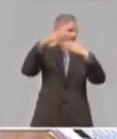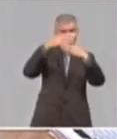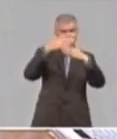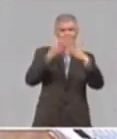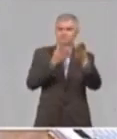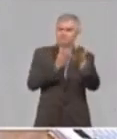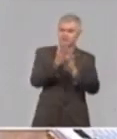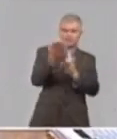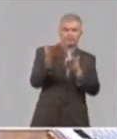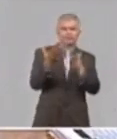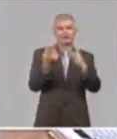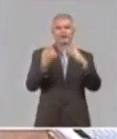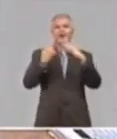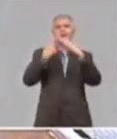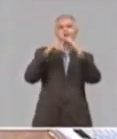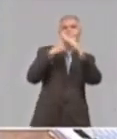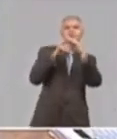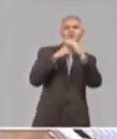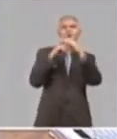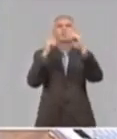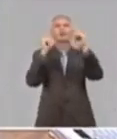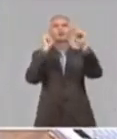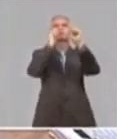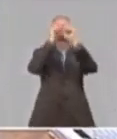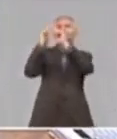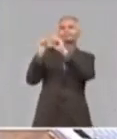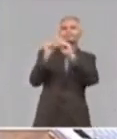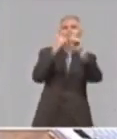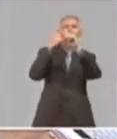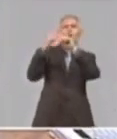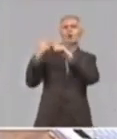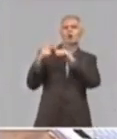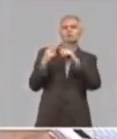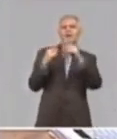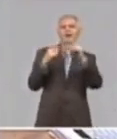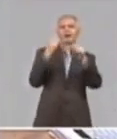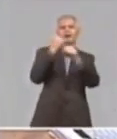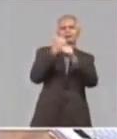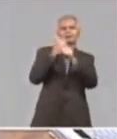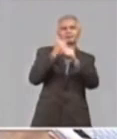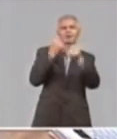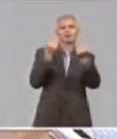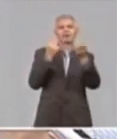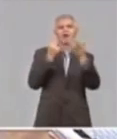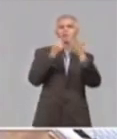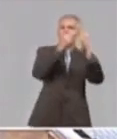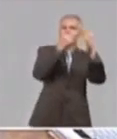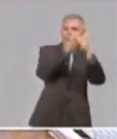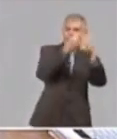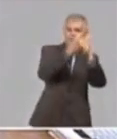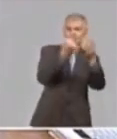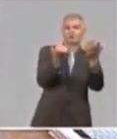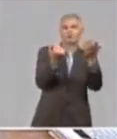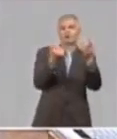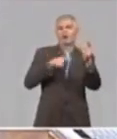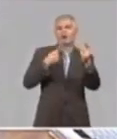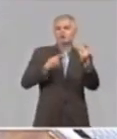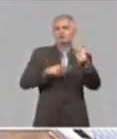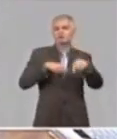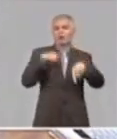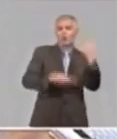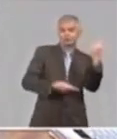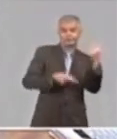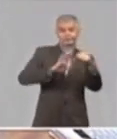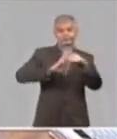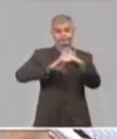reparación y mantenimiento en las obras de apoyo a la COVID-19, fundamentalmente en obras del sector